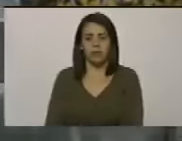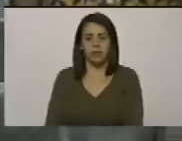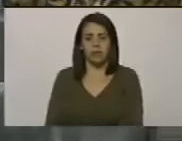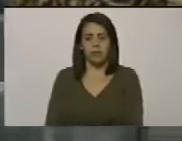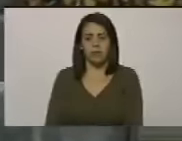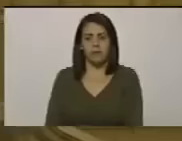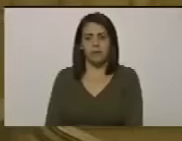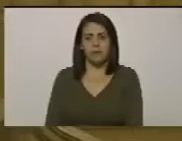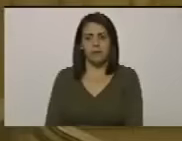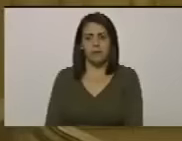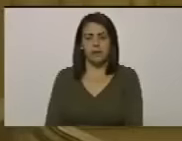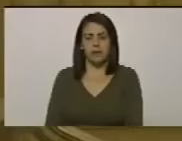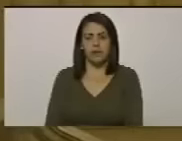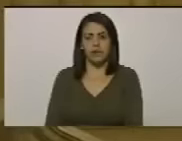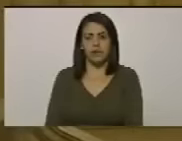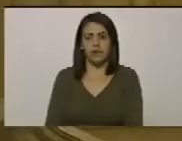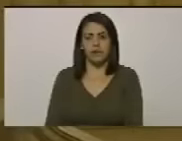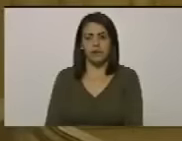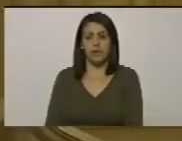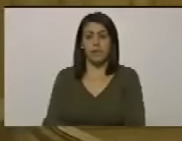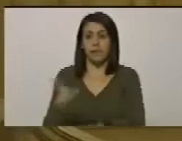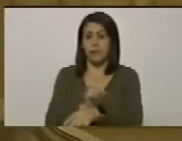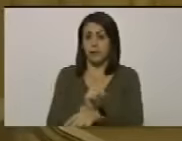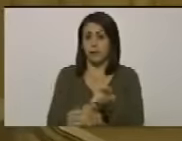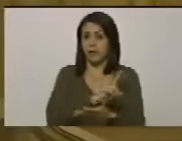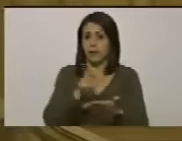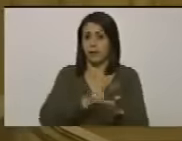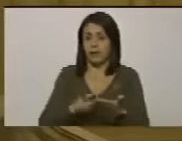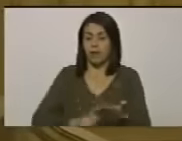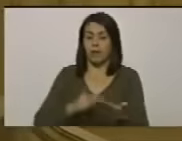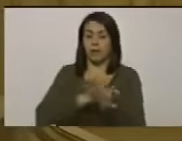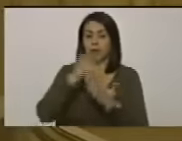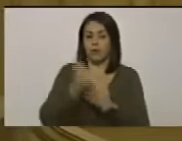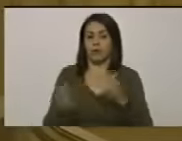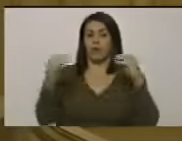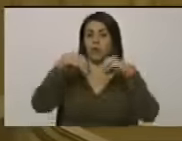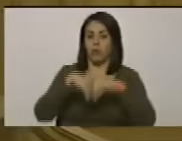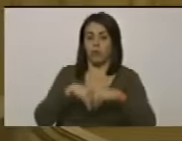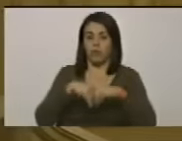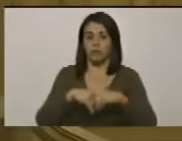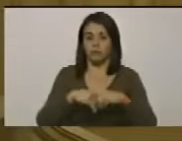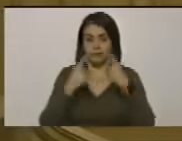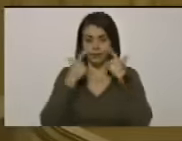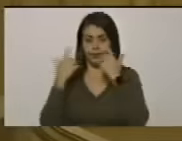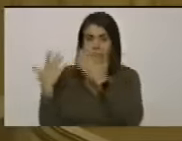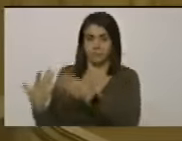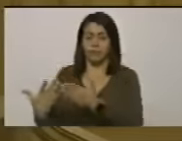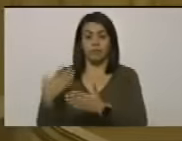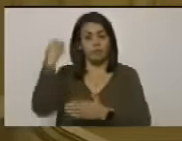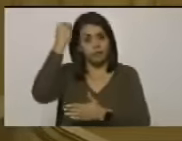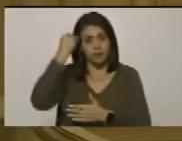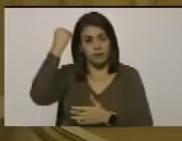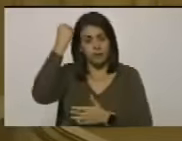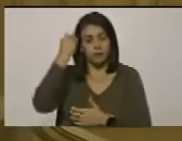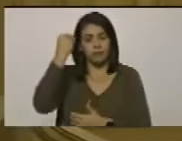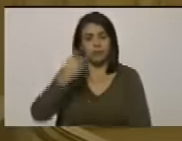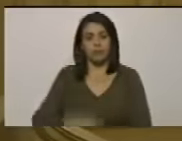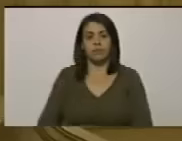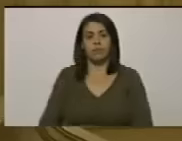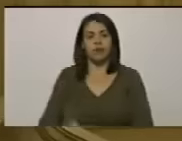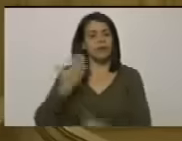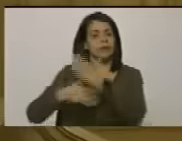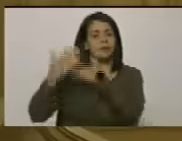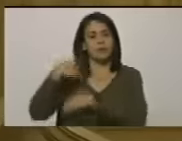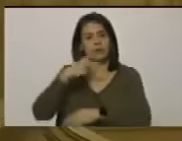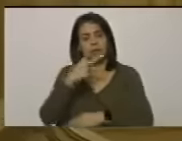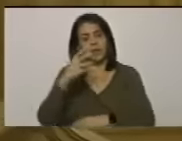paso rápidamente a leer el proyecto de acuerdo adelante considerando que el